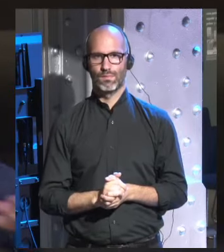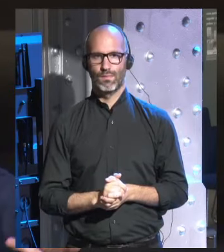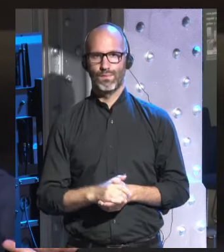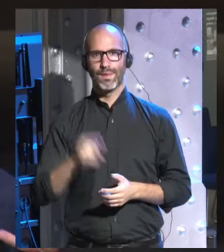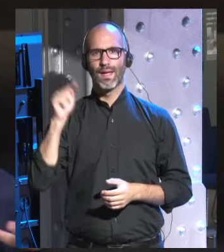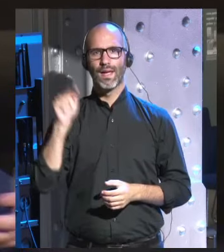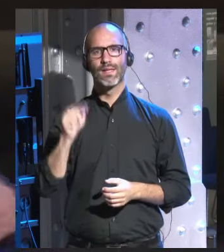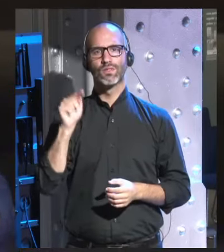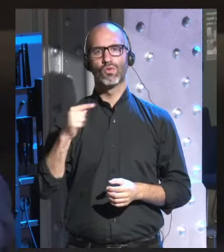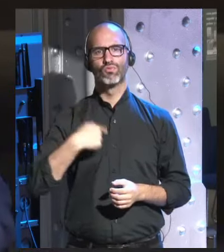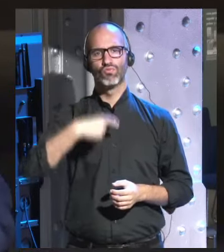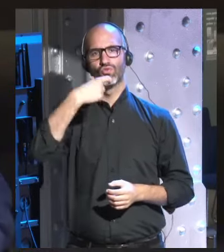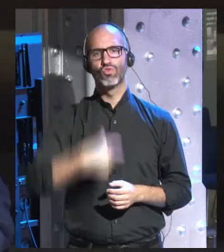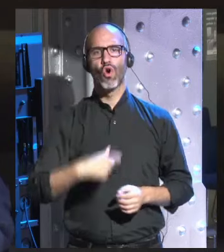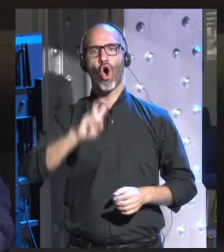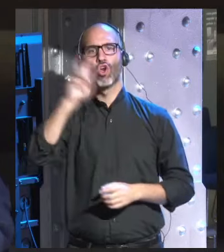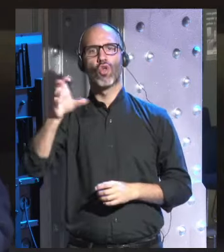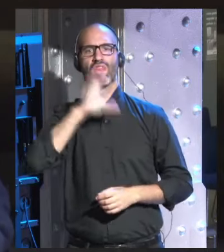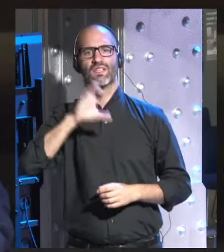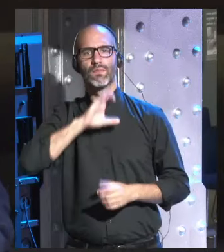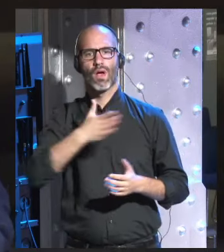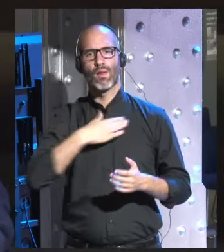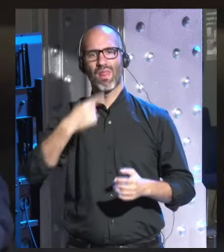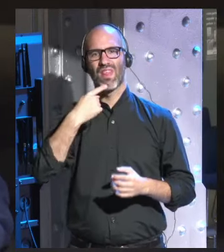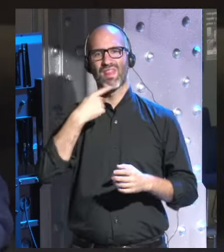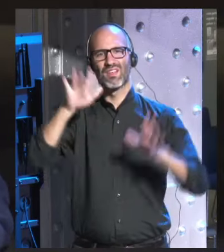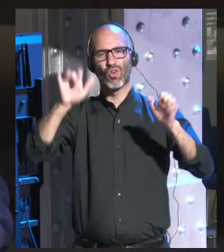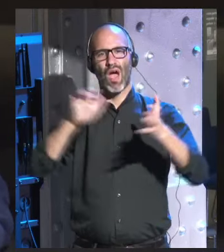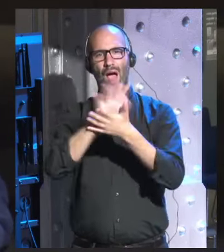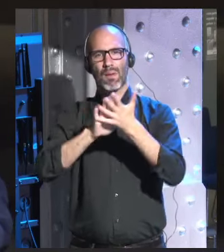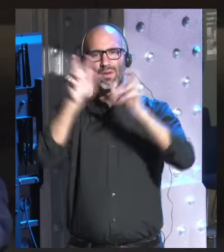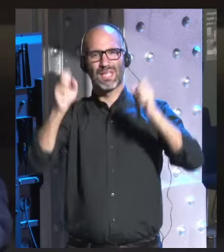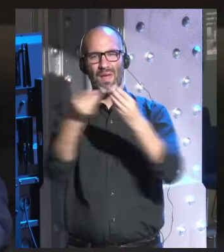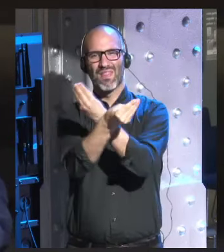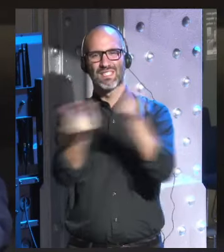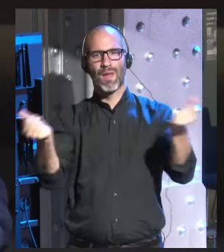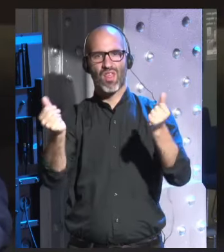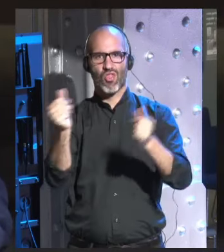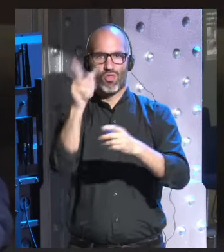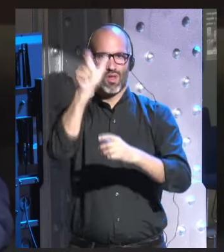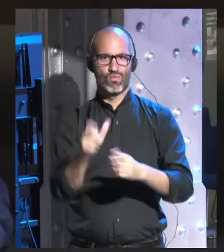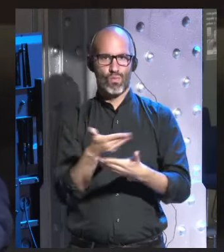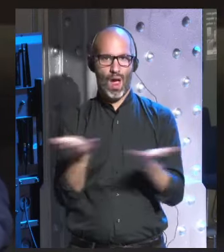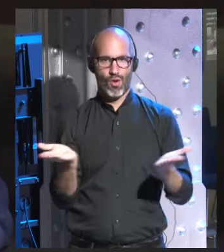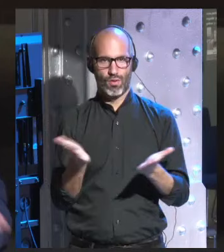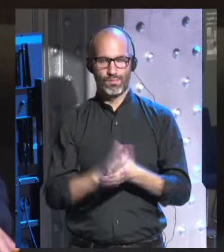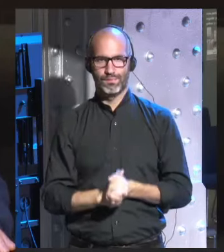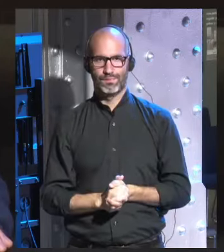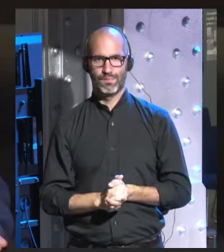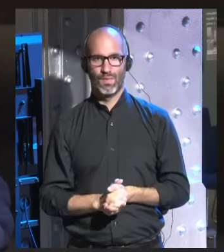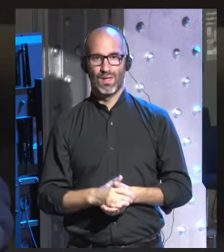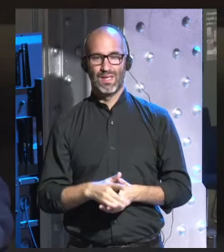esto es lo que yo y otros científicos queremos decir cuando hablamos de la desaparición del homo sapiens es más